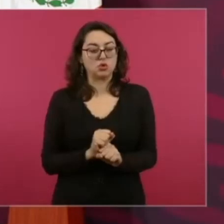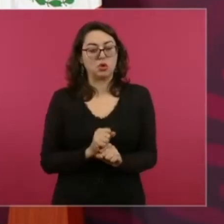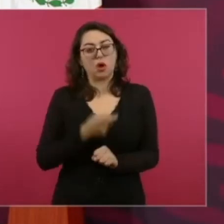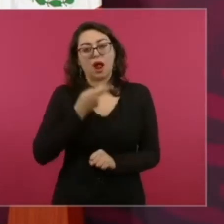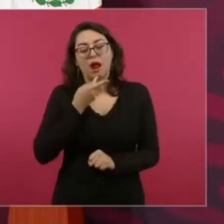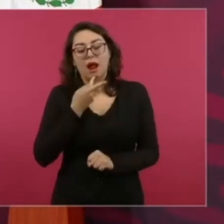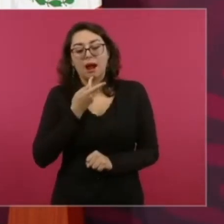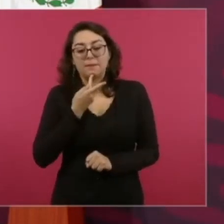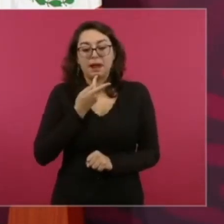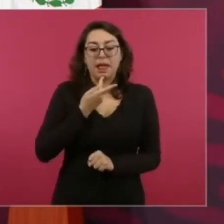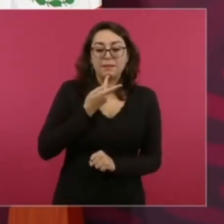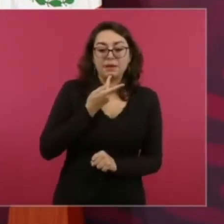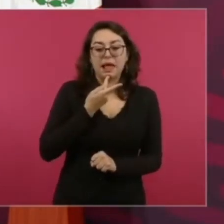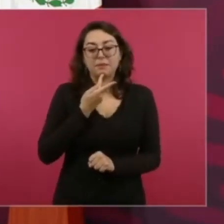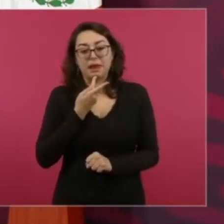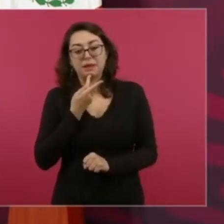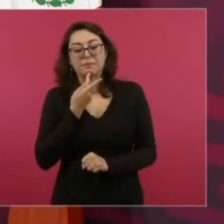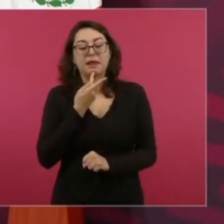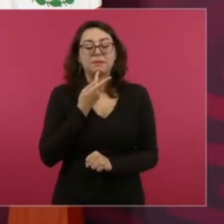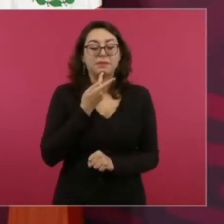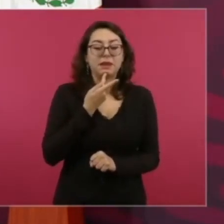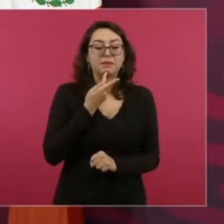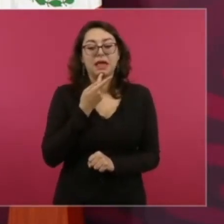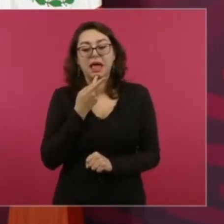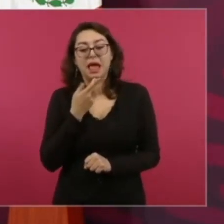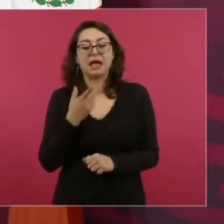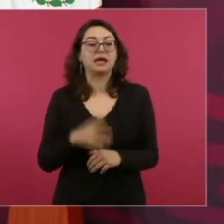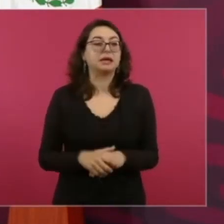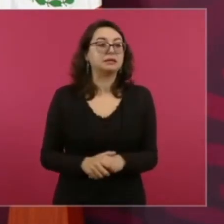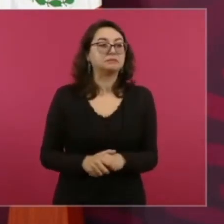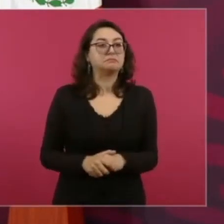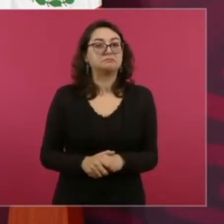de manera